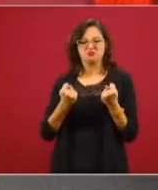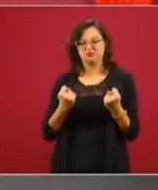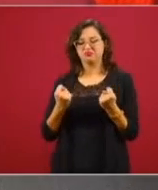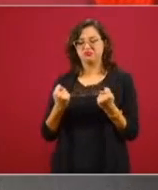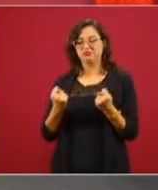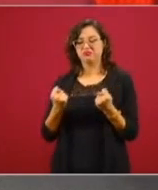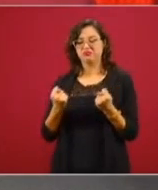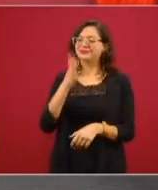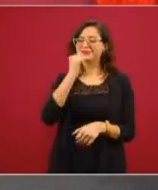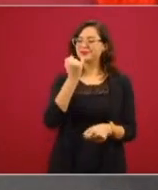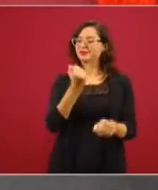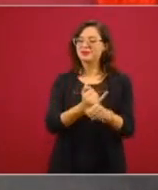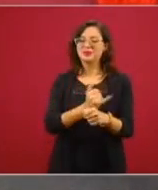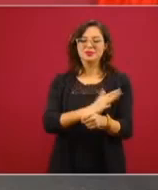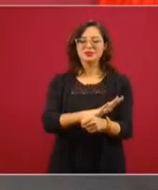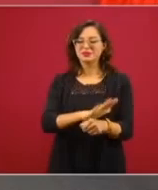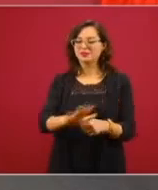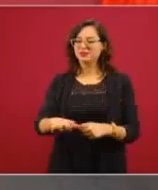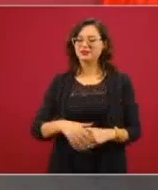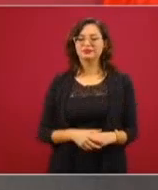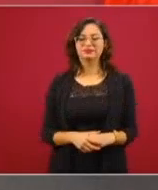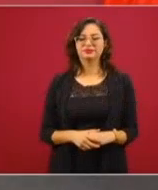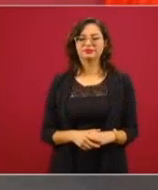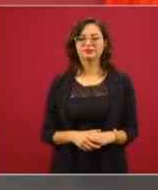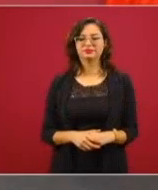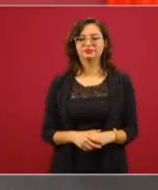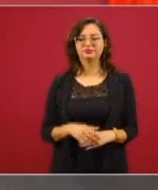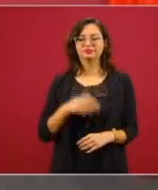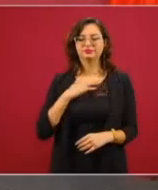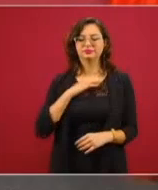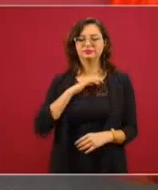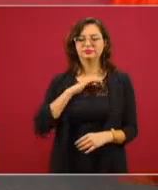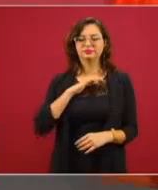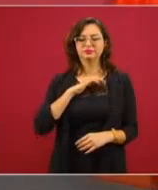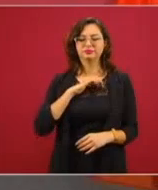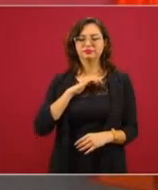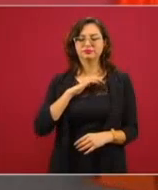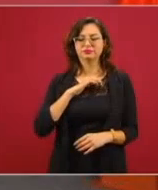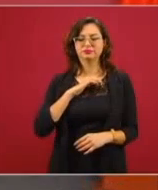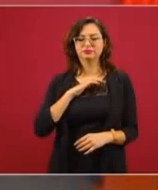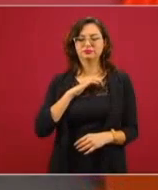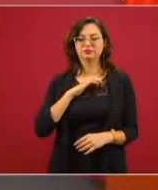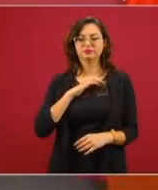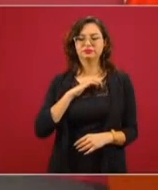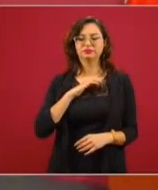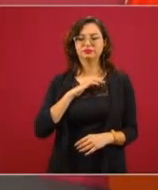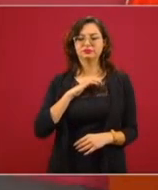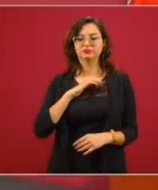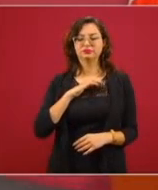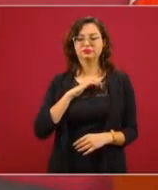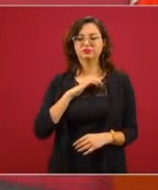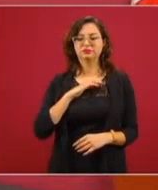así